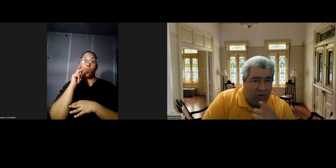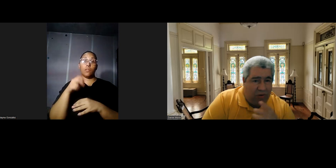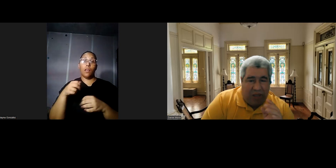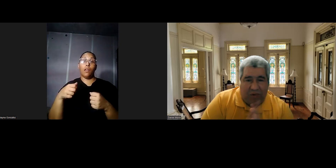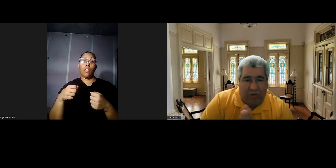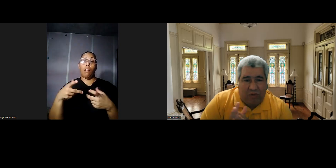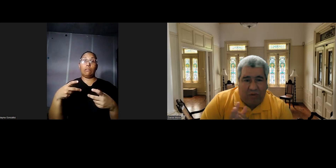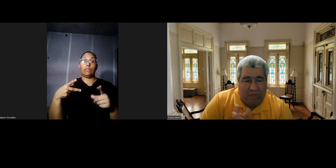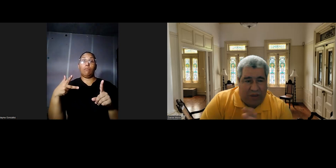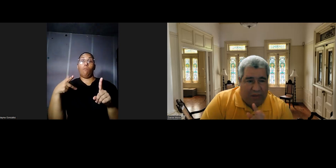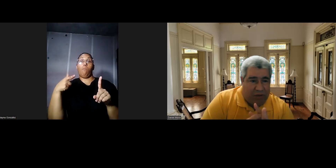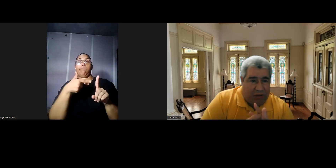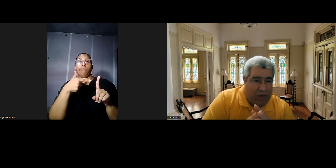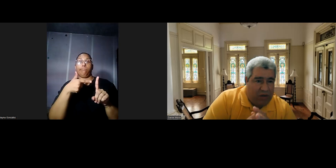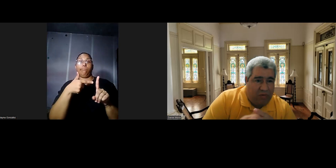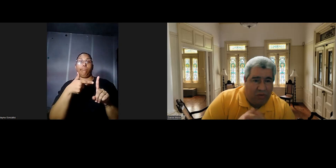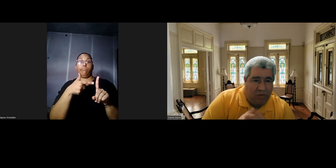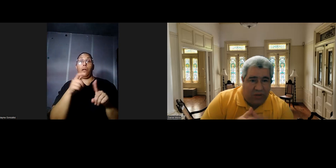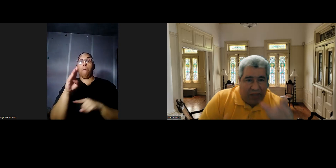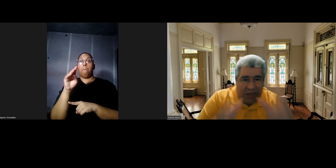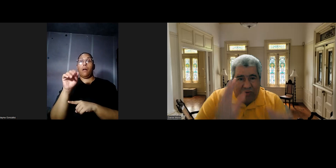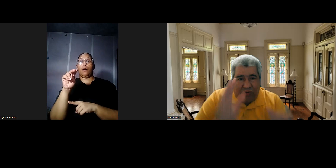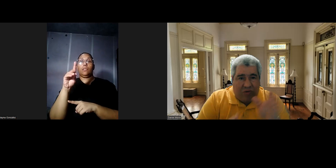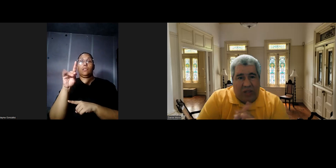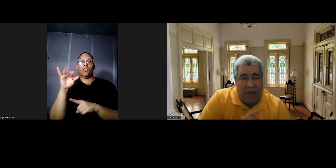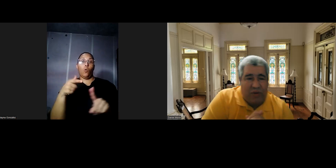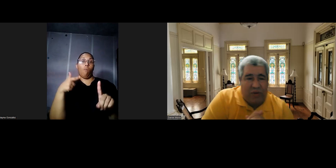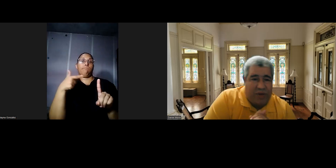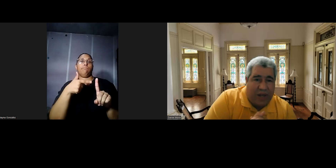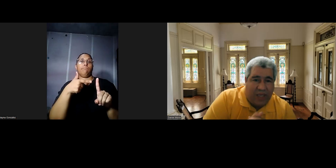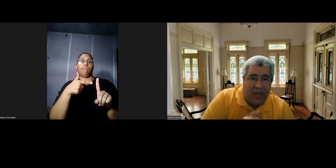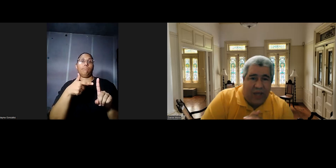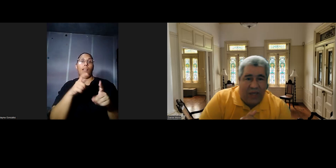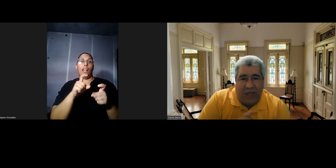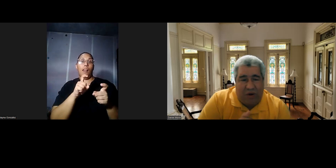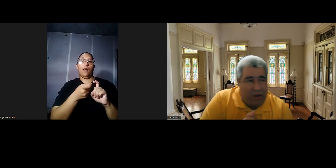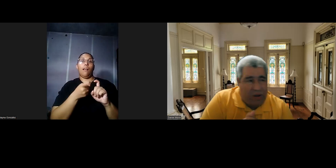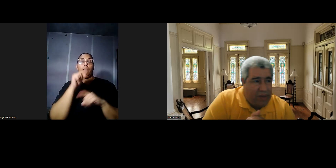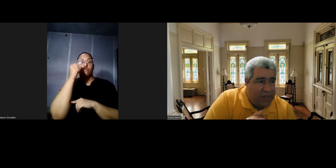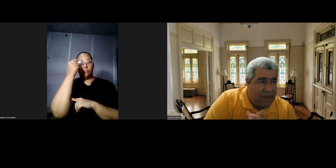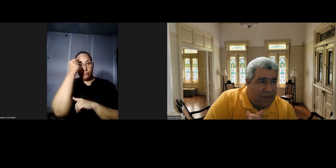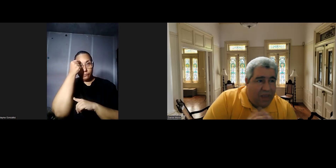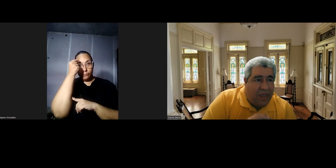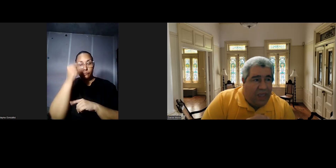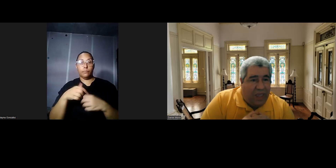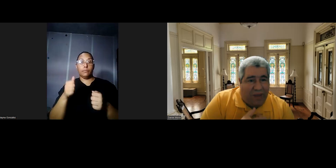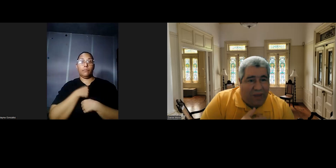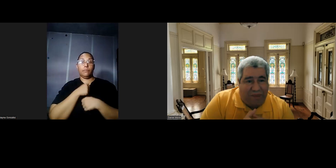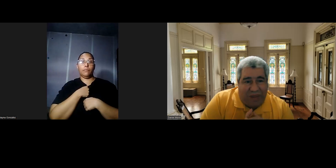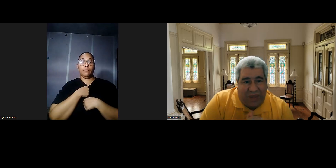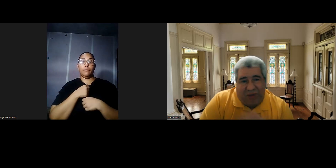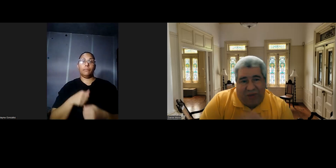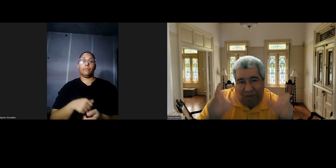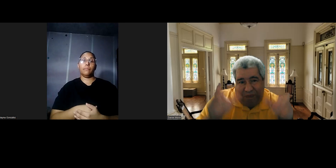bandidos que eran unos bandoleros cuando está este asunto del cambio de soberanía y el gobierno militar y